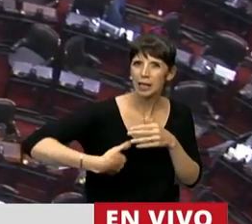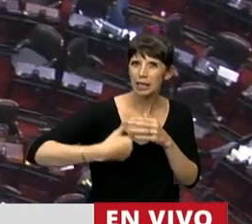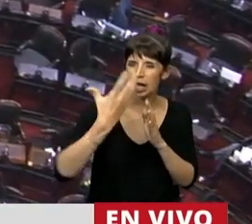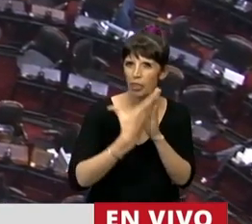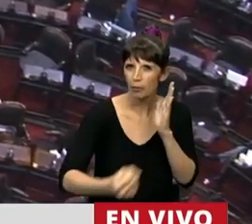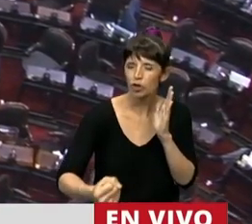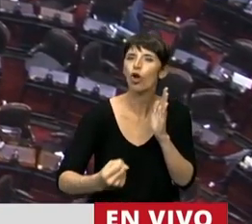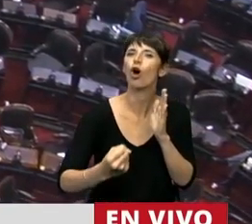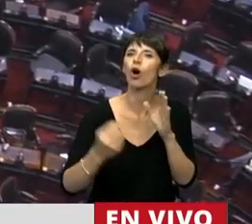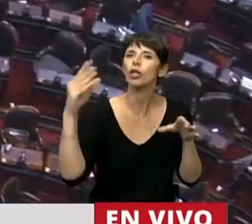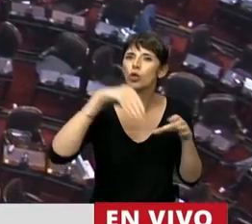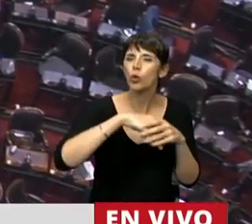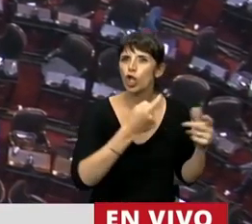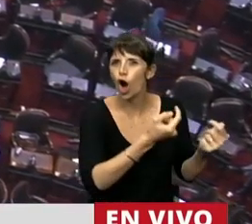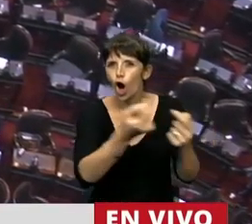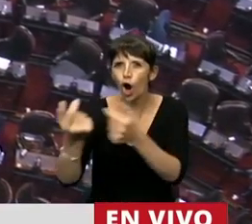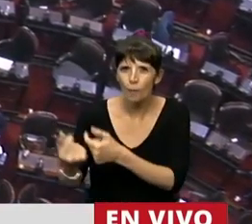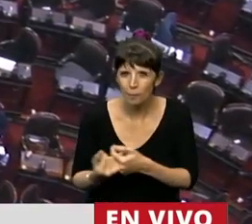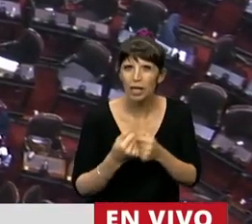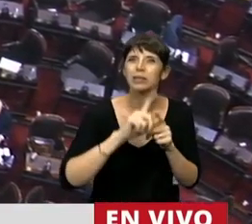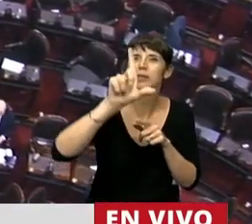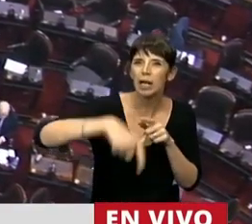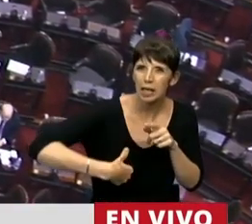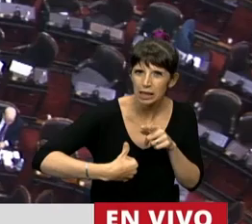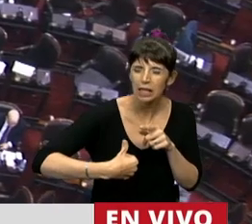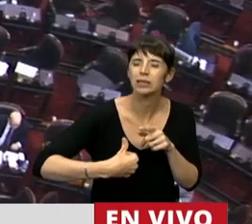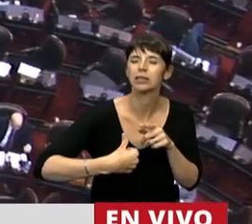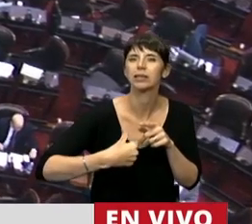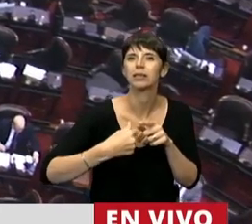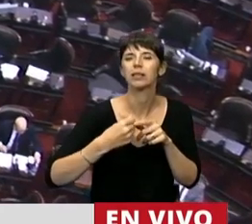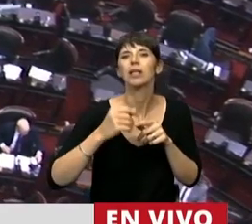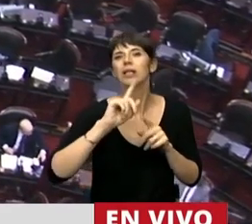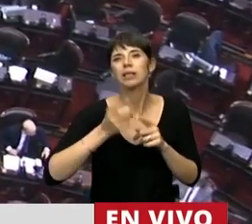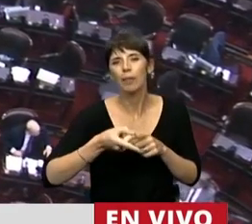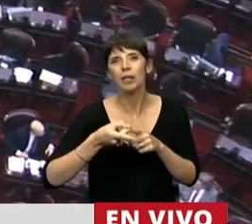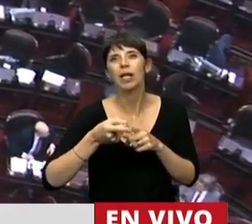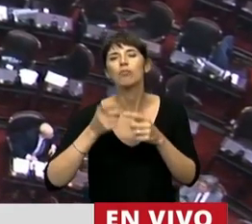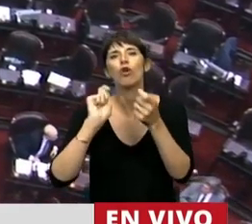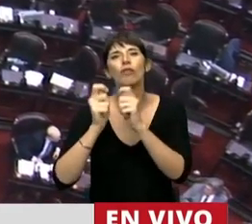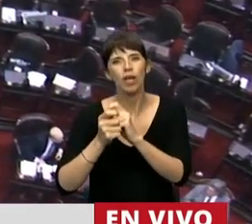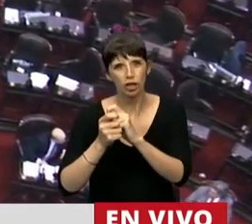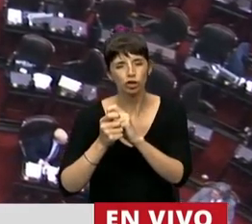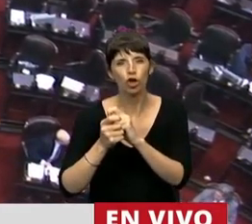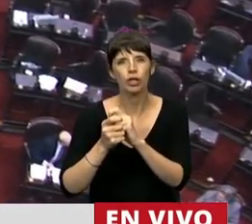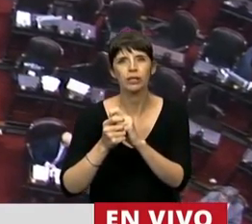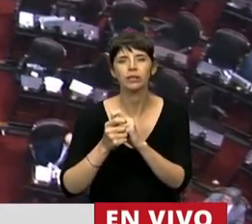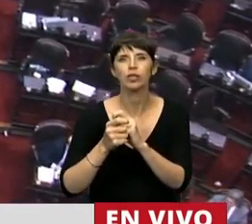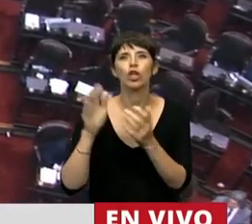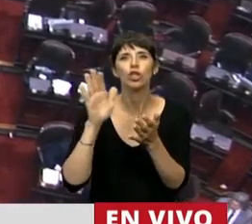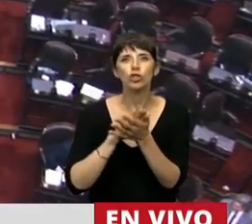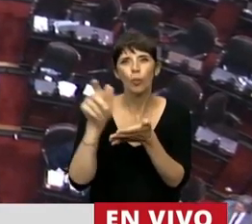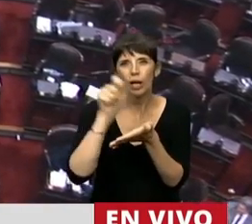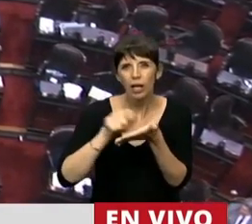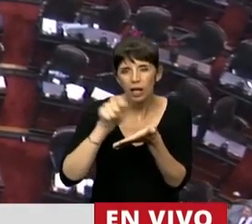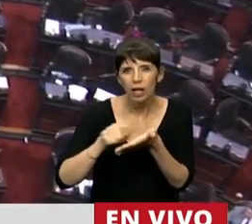Las modificaciones tienen que ver con dos cuestiones. Por un lado, la obligatoriedad de la acreditación automática, además